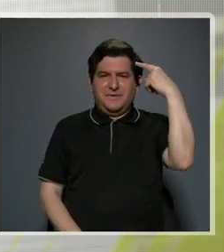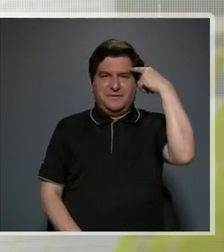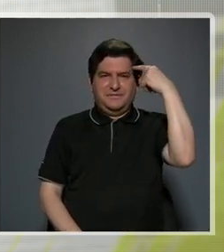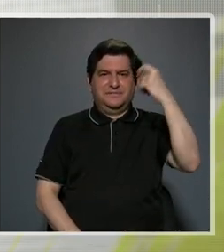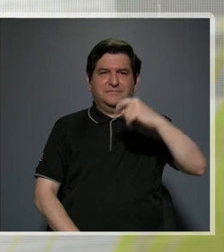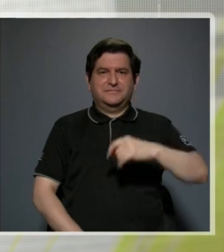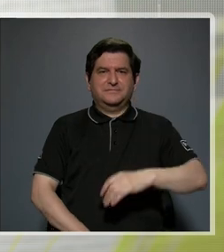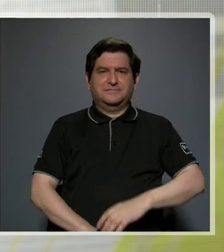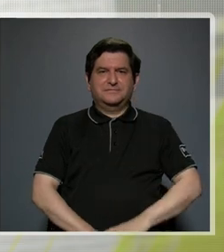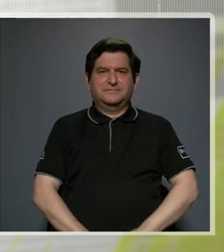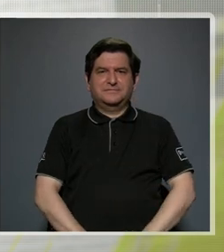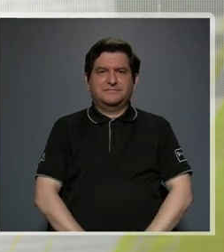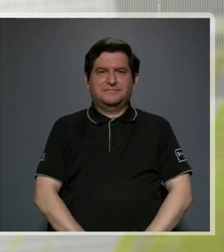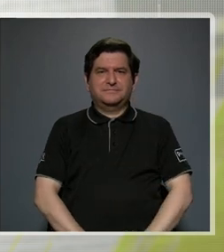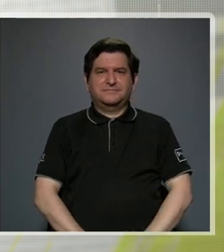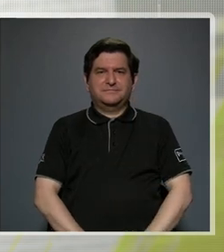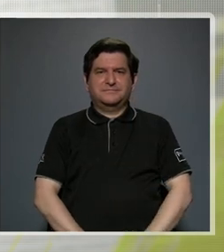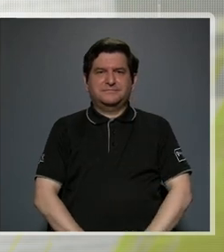pensamiento